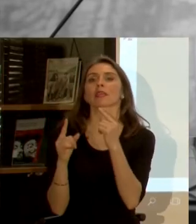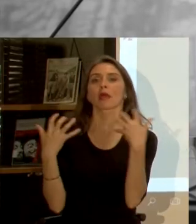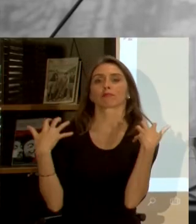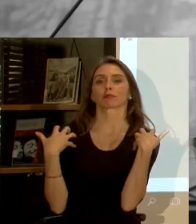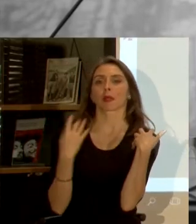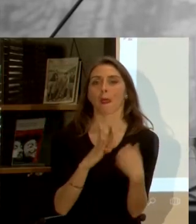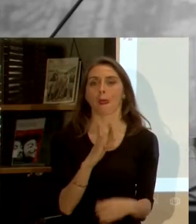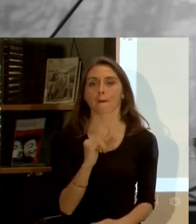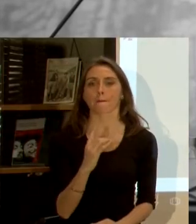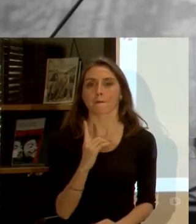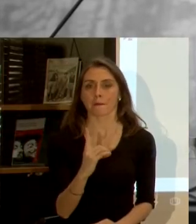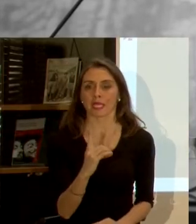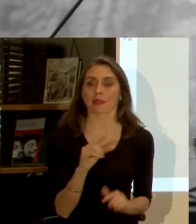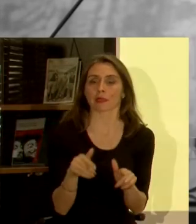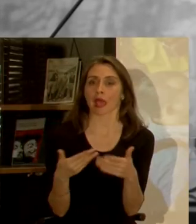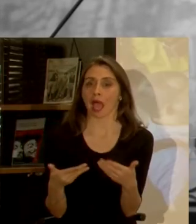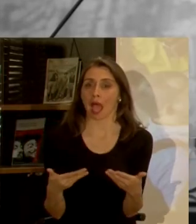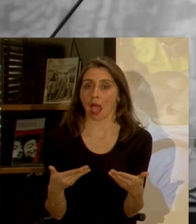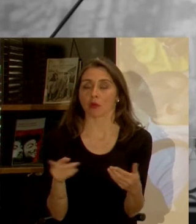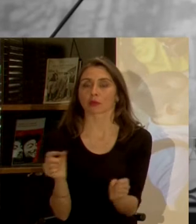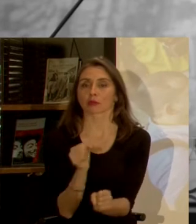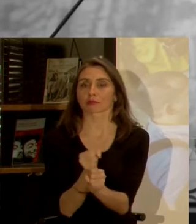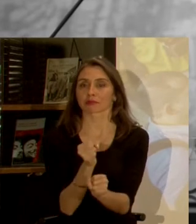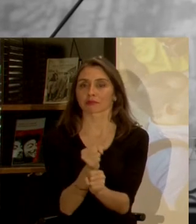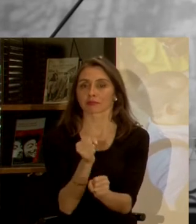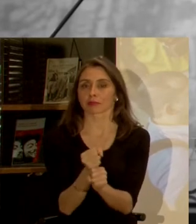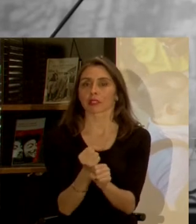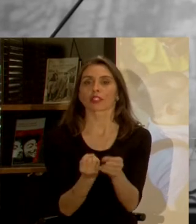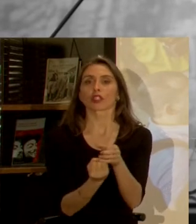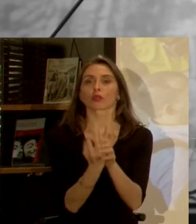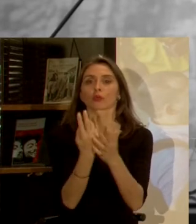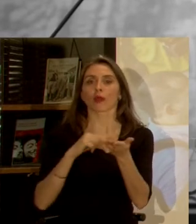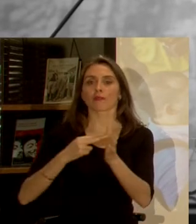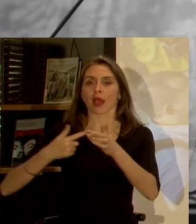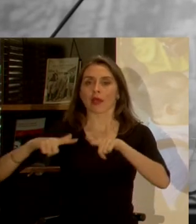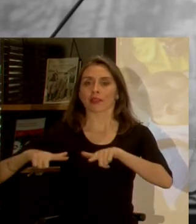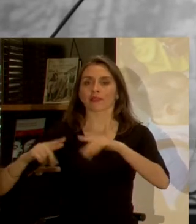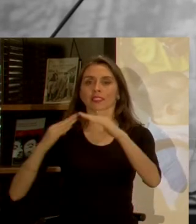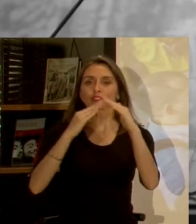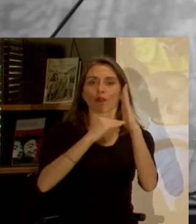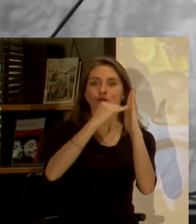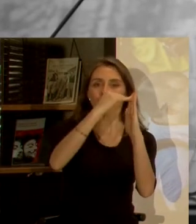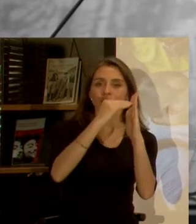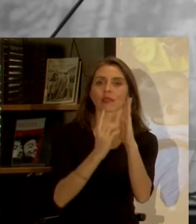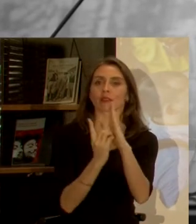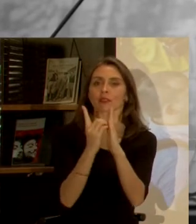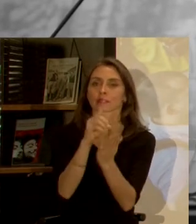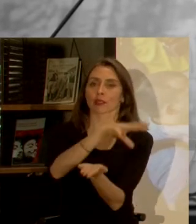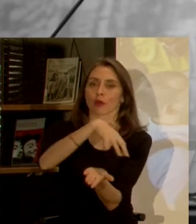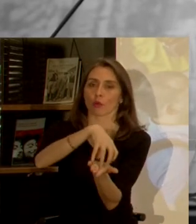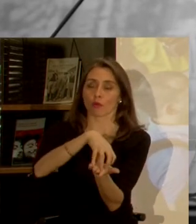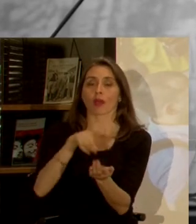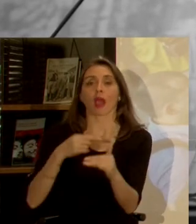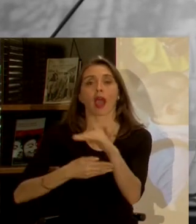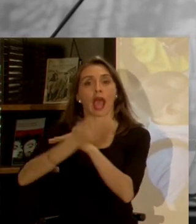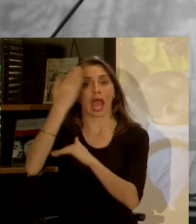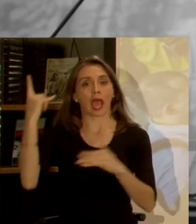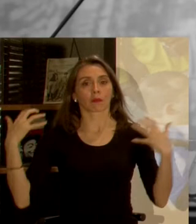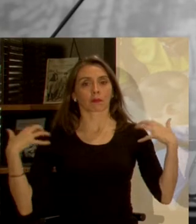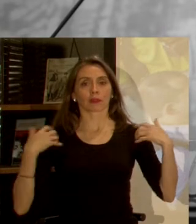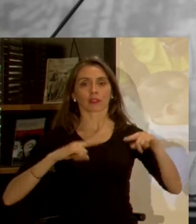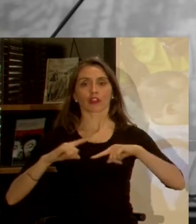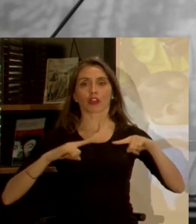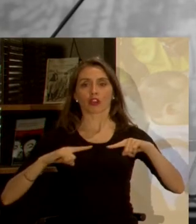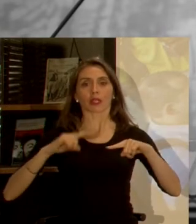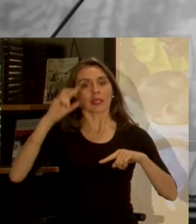Desarrollo BID, donde actualmente se desempeña en la nueva división de vivienda y desarrollo urbano. Anteriormente fue coordinadora